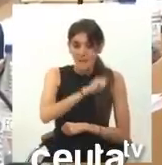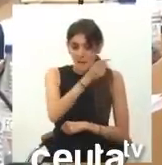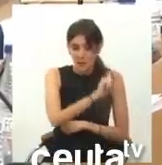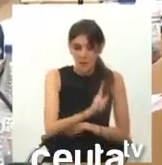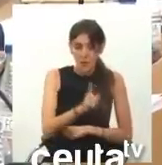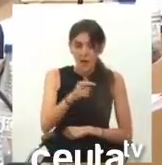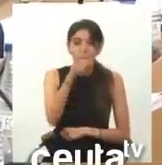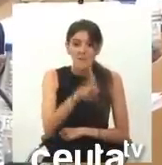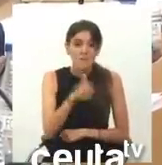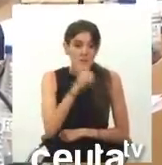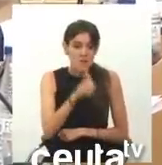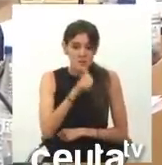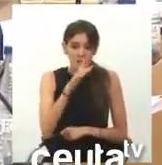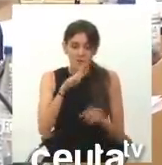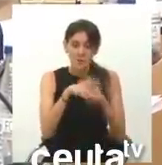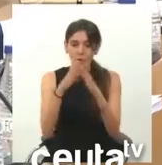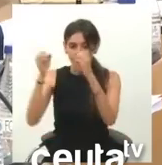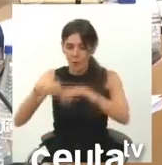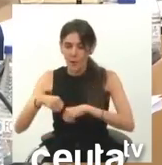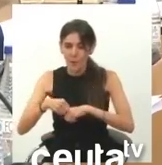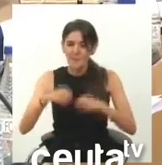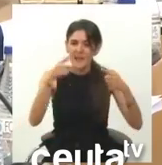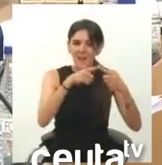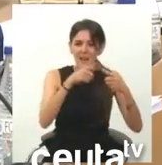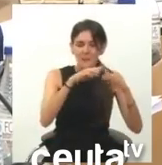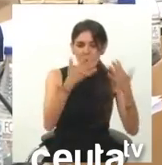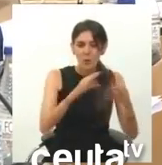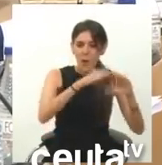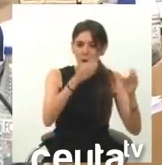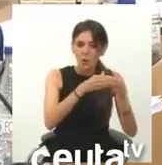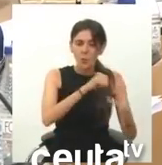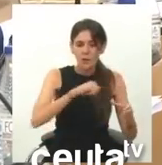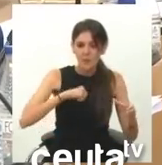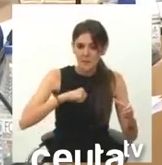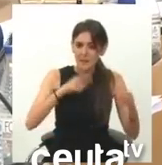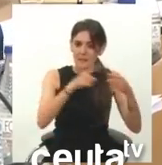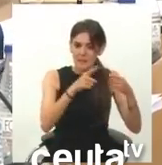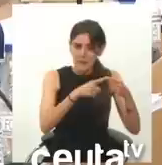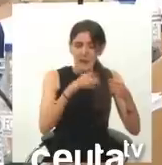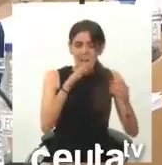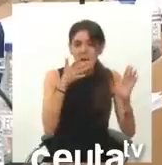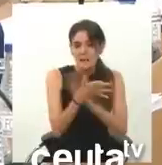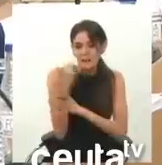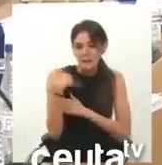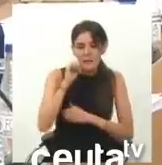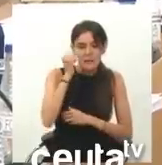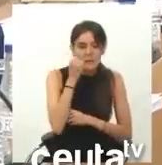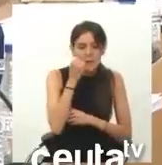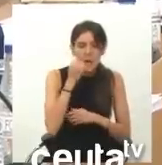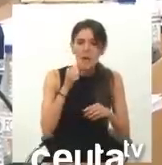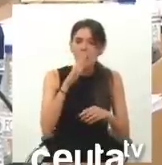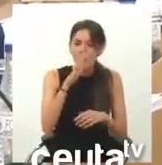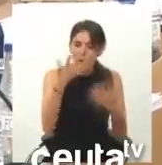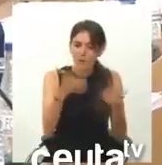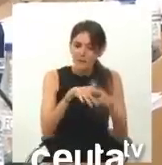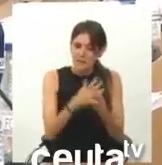Sánchez llega con Marruecos. La primera es la de los grupos independentistas, que se quejan simplemente por no